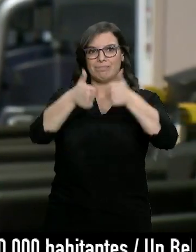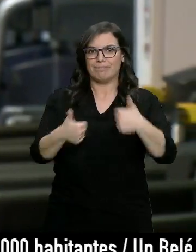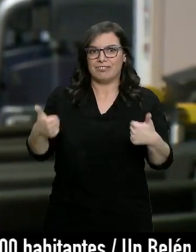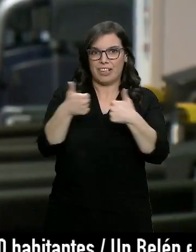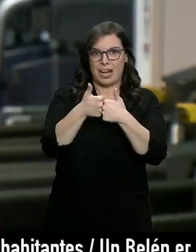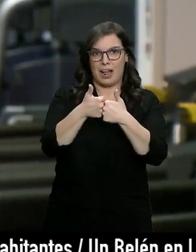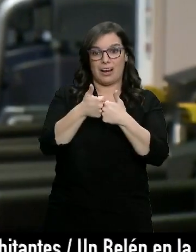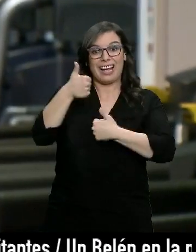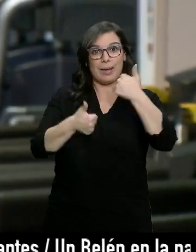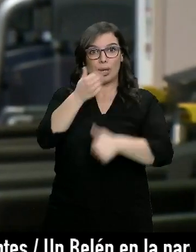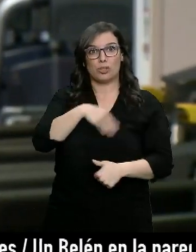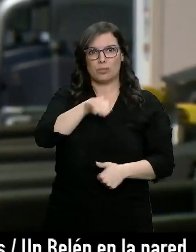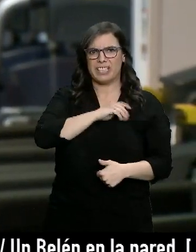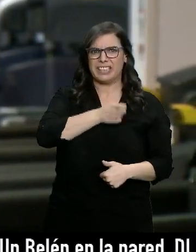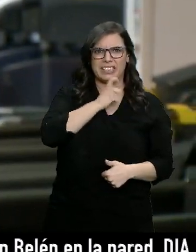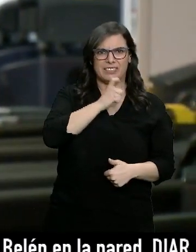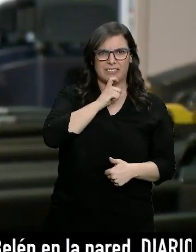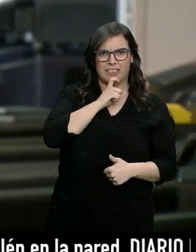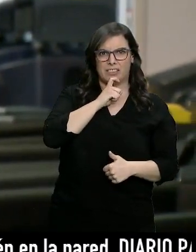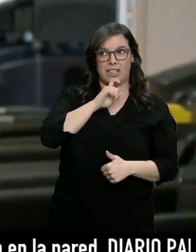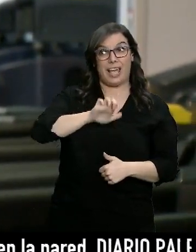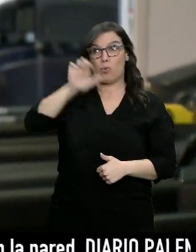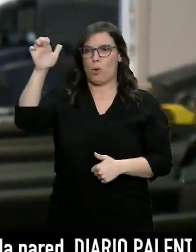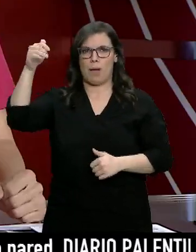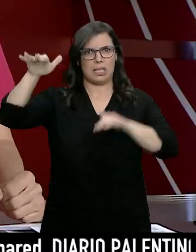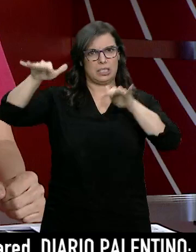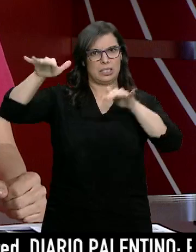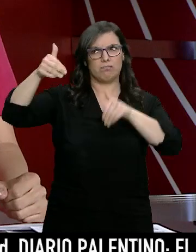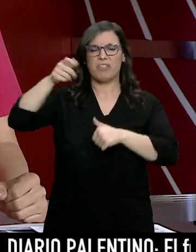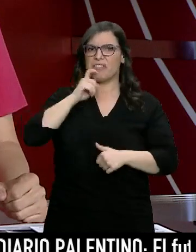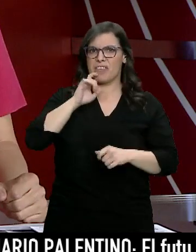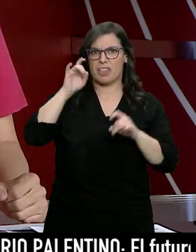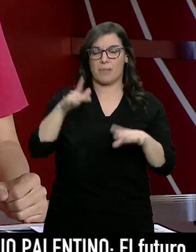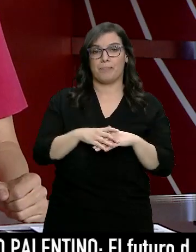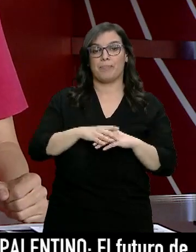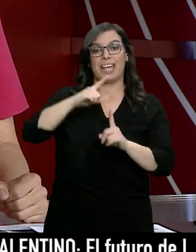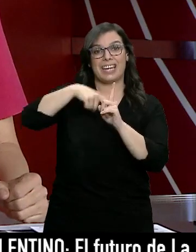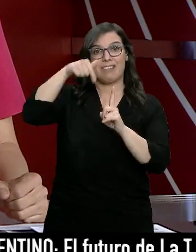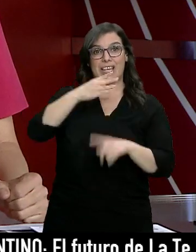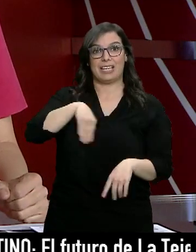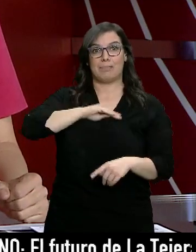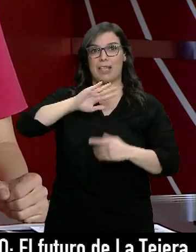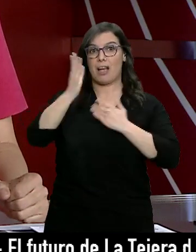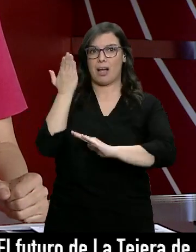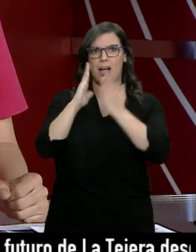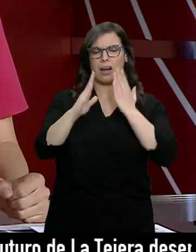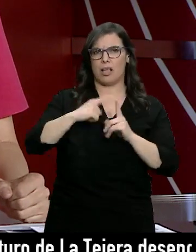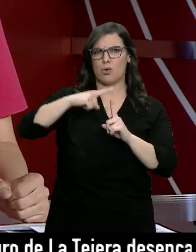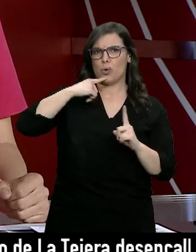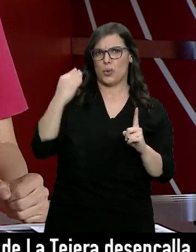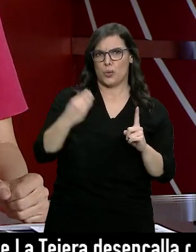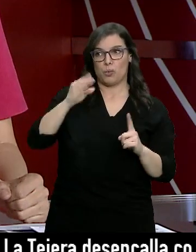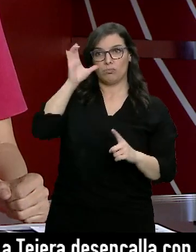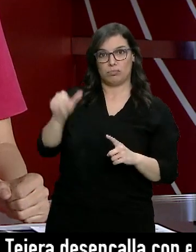España es casi tan difícil como meterte en una final de un Campeonato de Europa. El nivel del karate en España es muy alto, ya lo han escuchado.